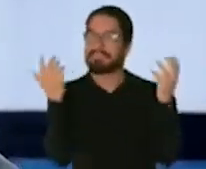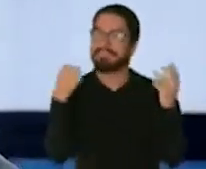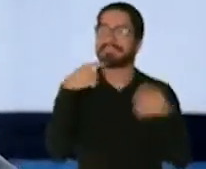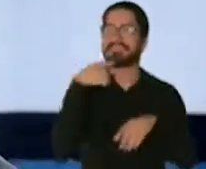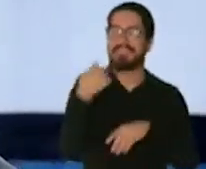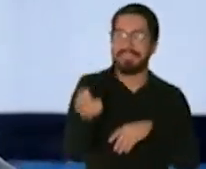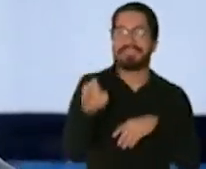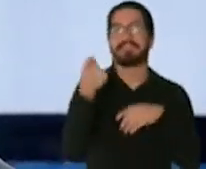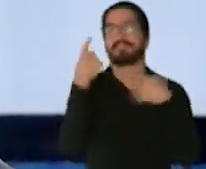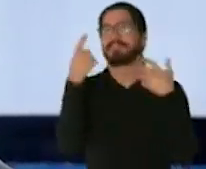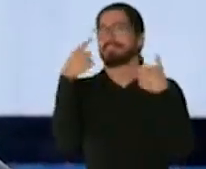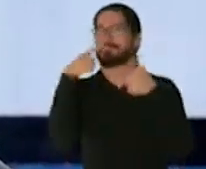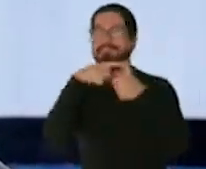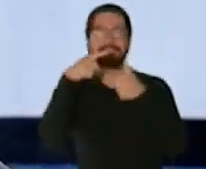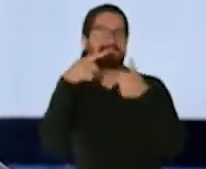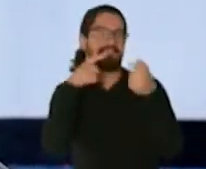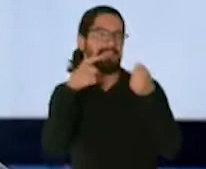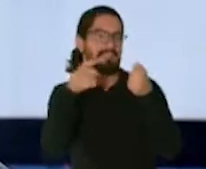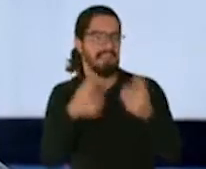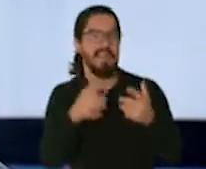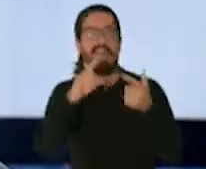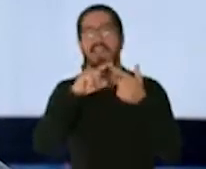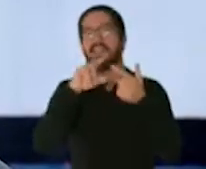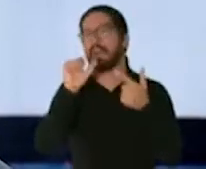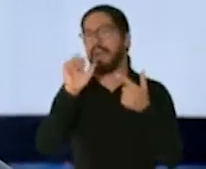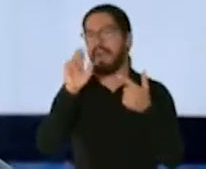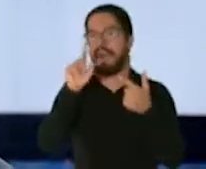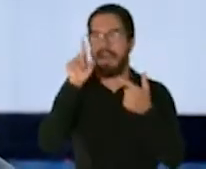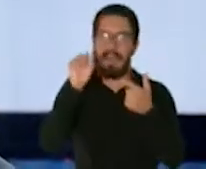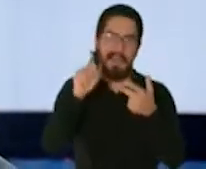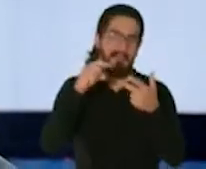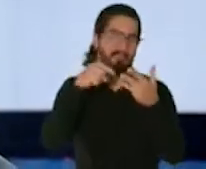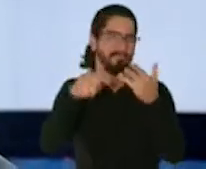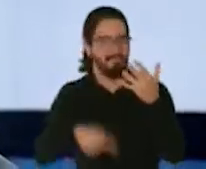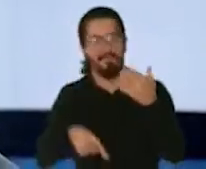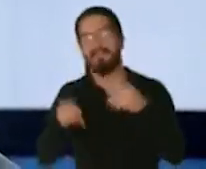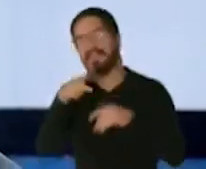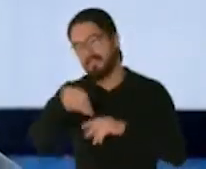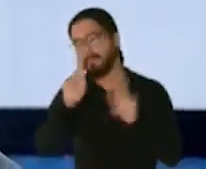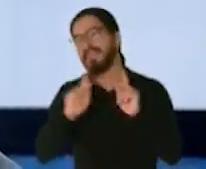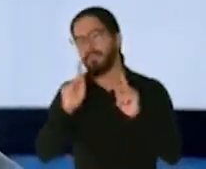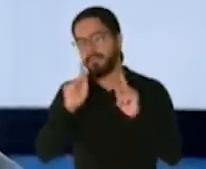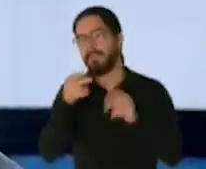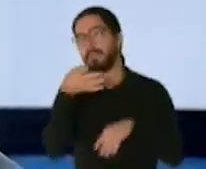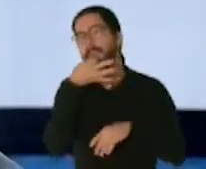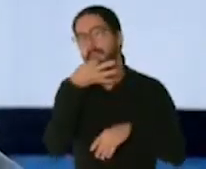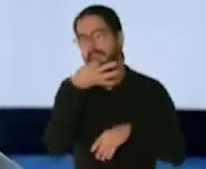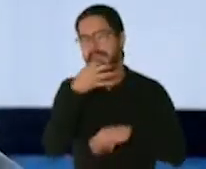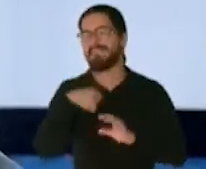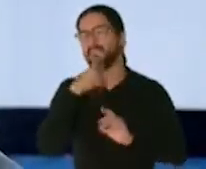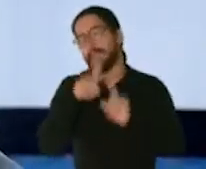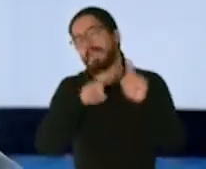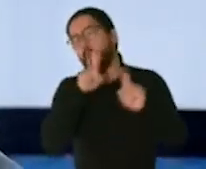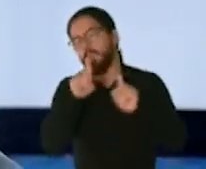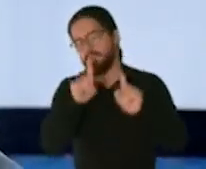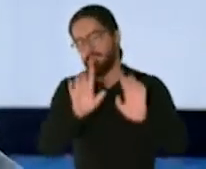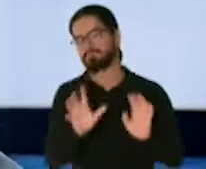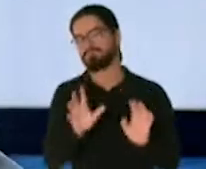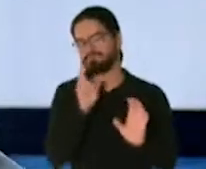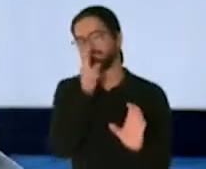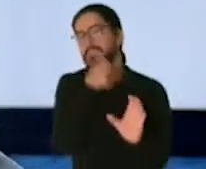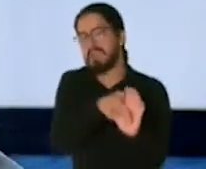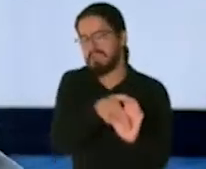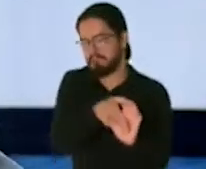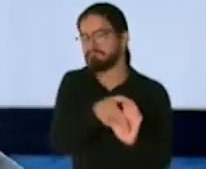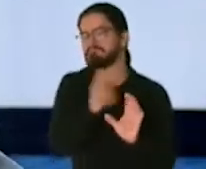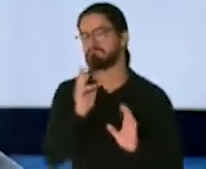la subsecretaria, Carlos Mellado, esos son los expertos, pero yo hago las preguntas, y sepan que voy a tomar las decisiones que tenga que